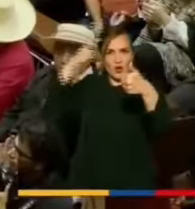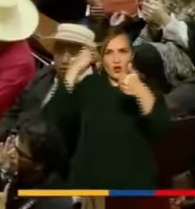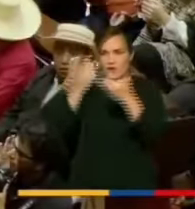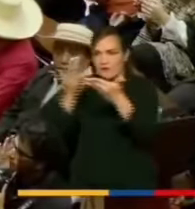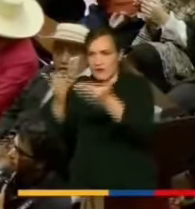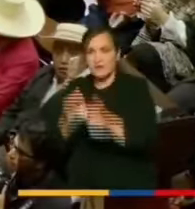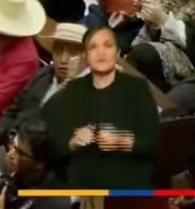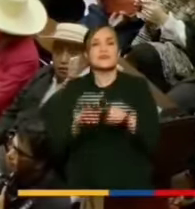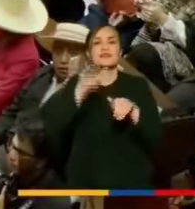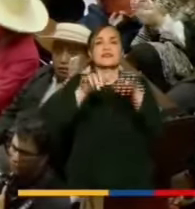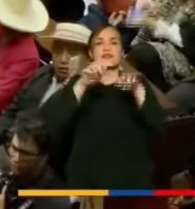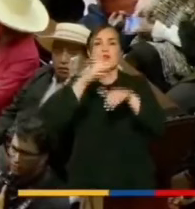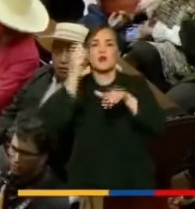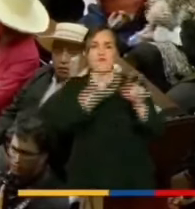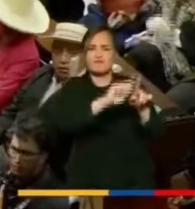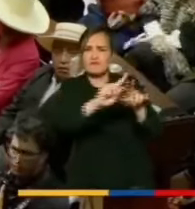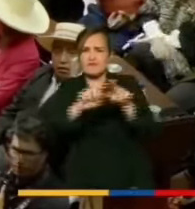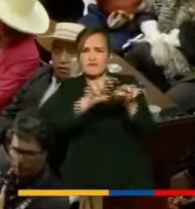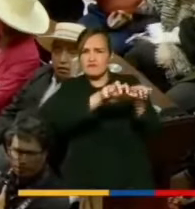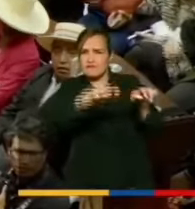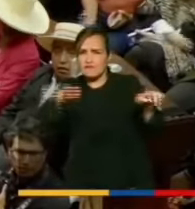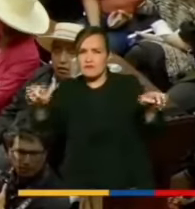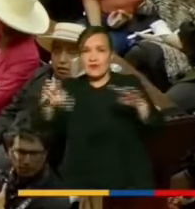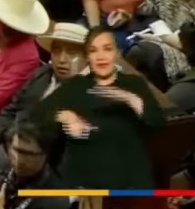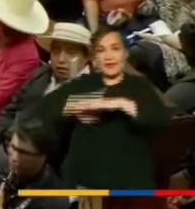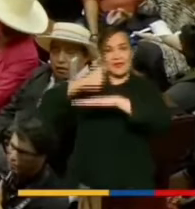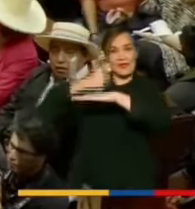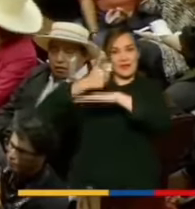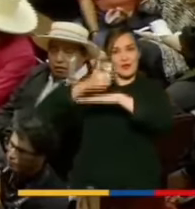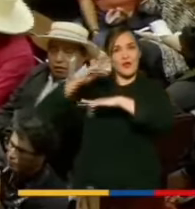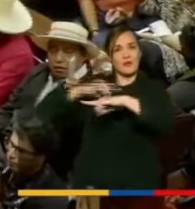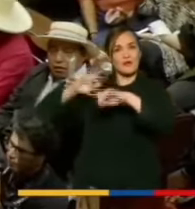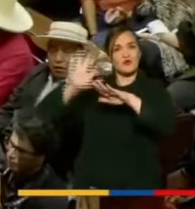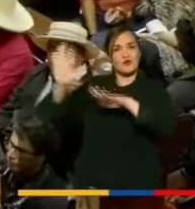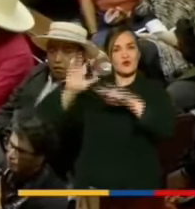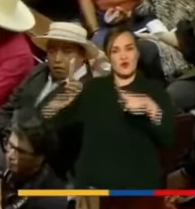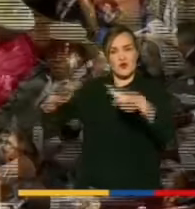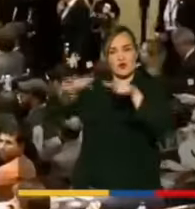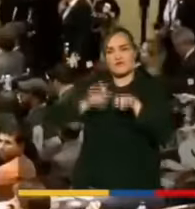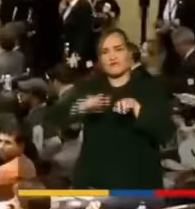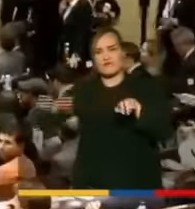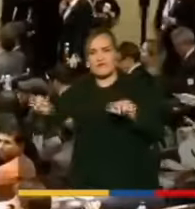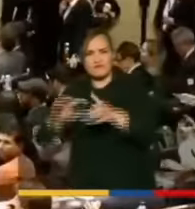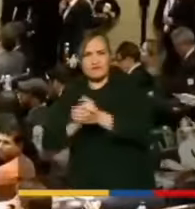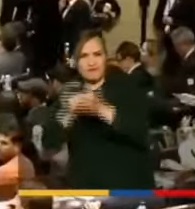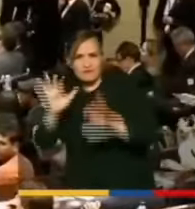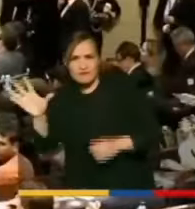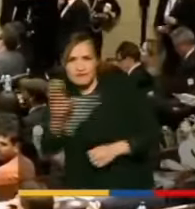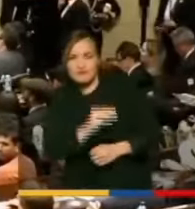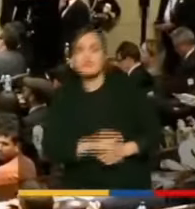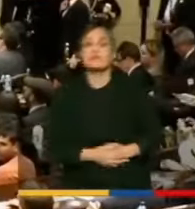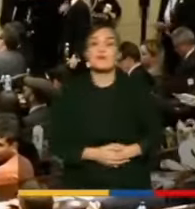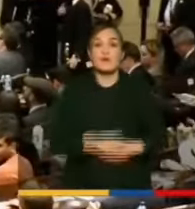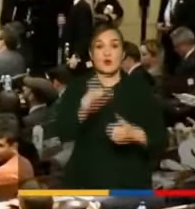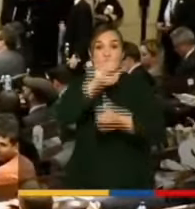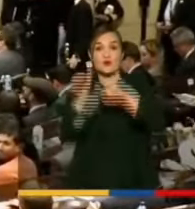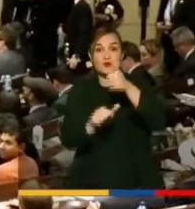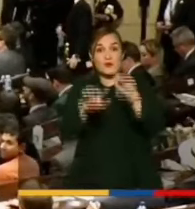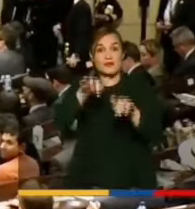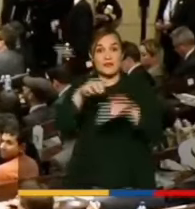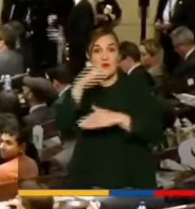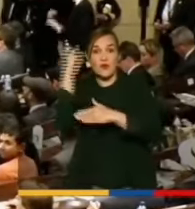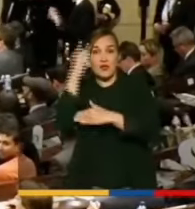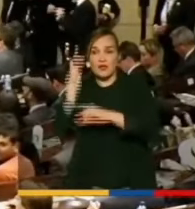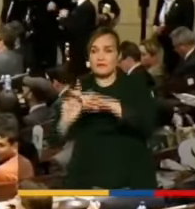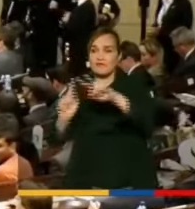señores secretarios generales y directores administrativos del Congreso de la República, señores subsecretarios generales de